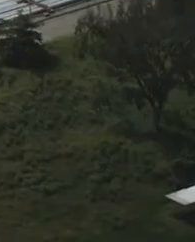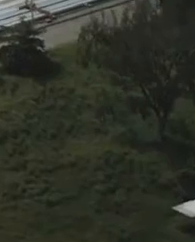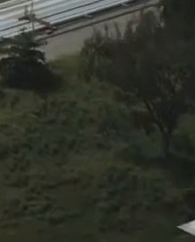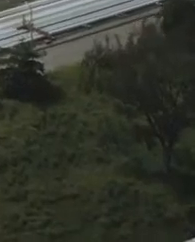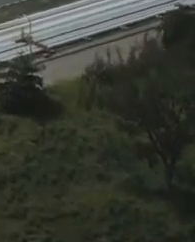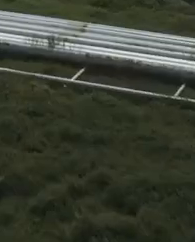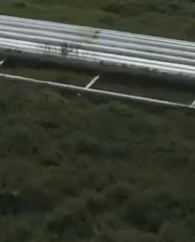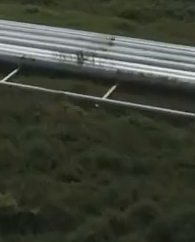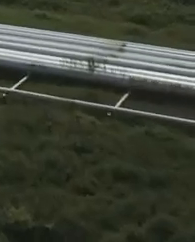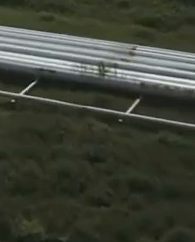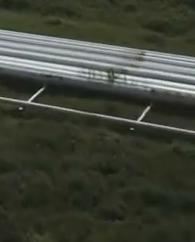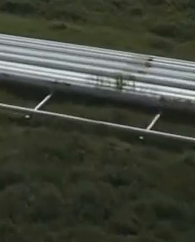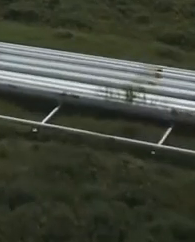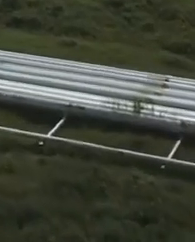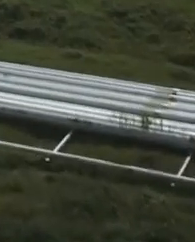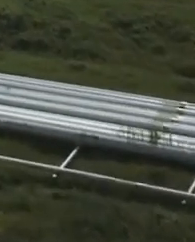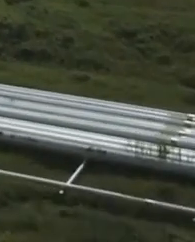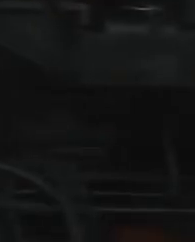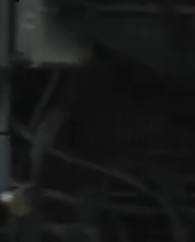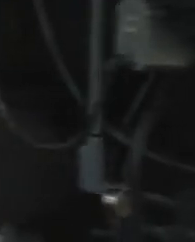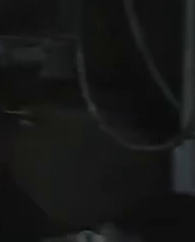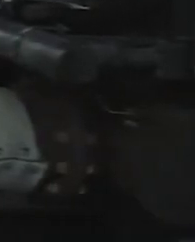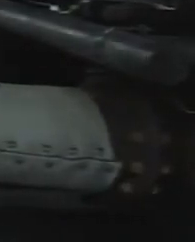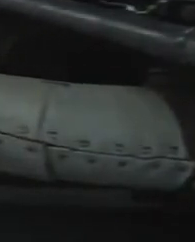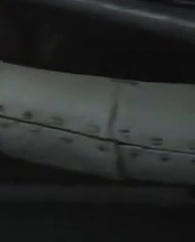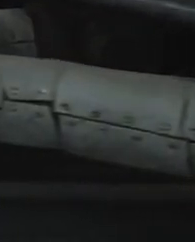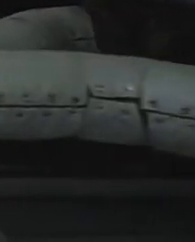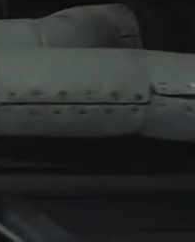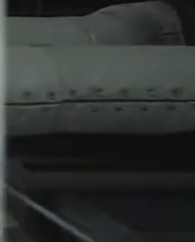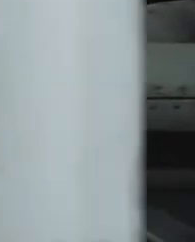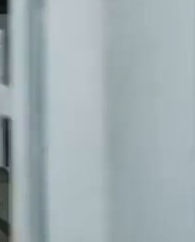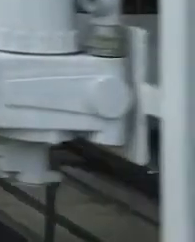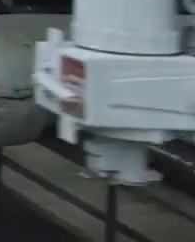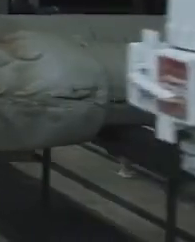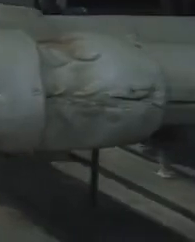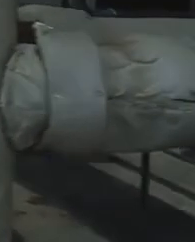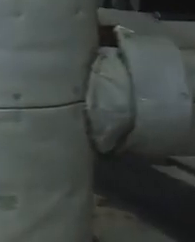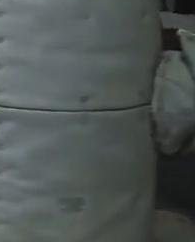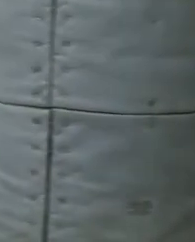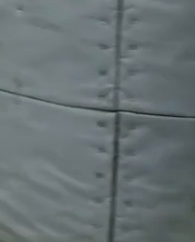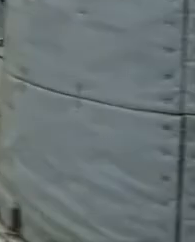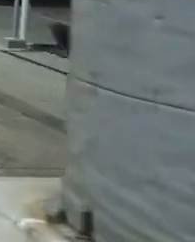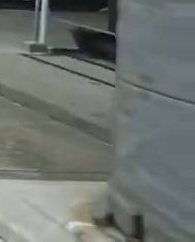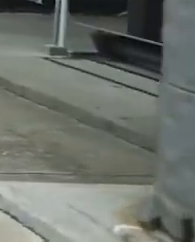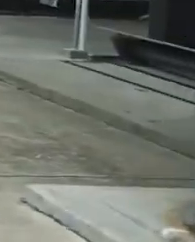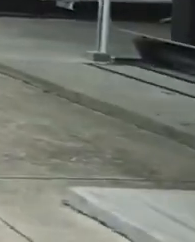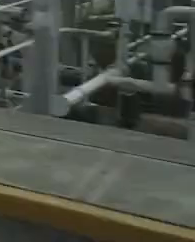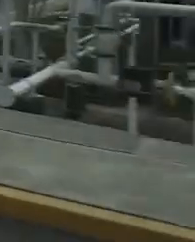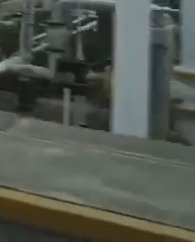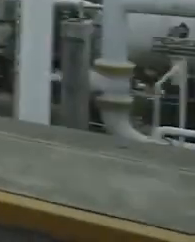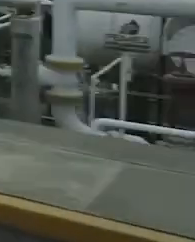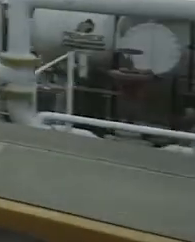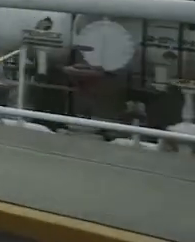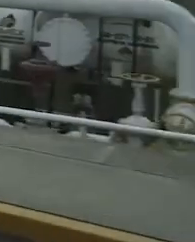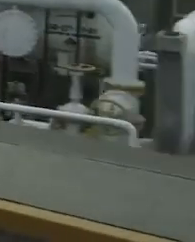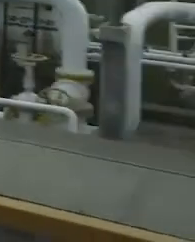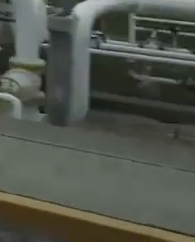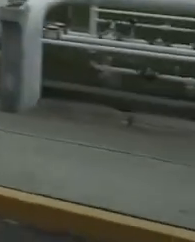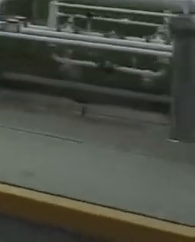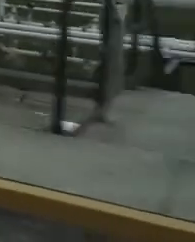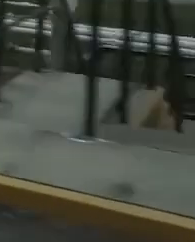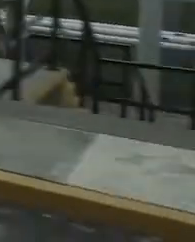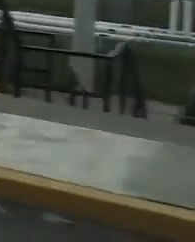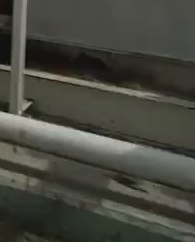Secretaría de Hacienda. Explicó que la entrega de remanentes al gobierno ya se hizo. Lo operaron